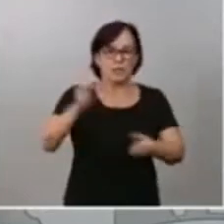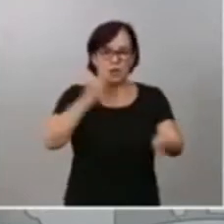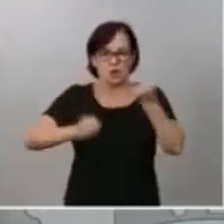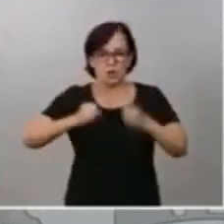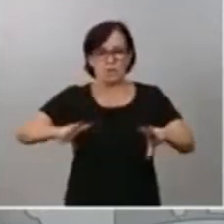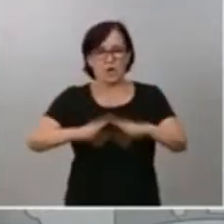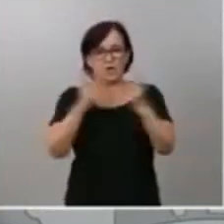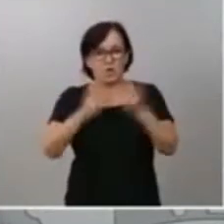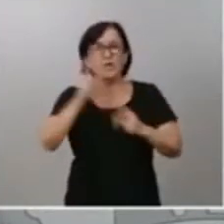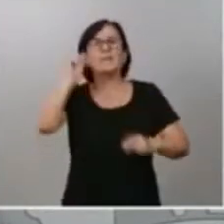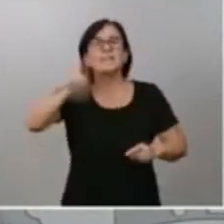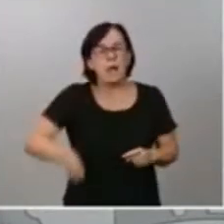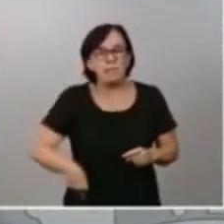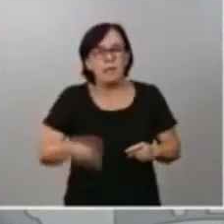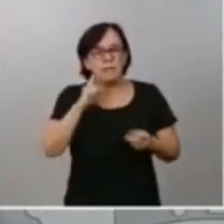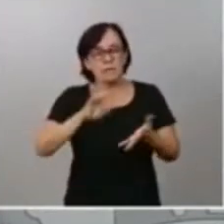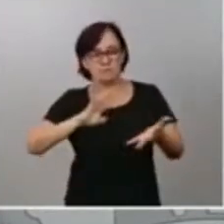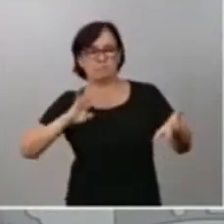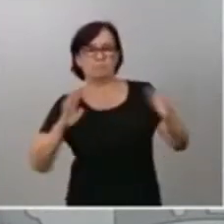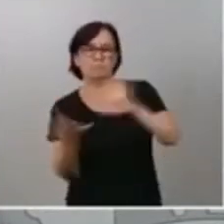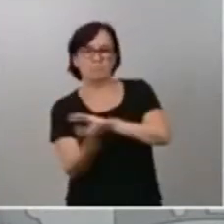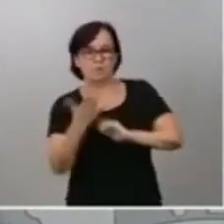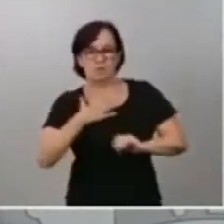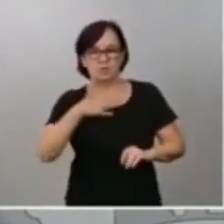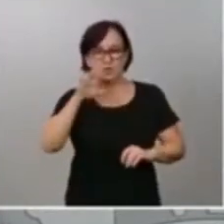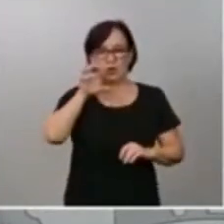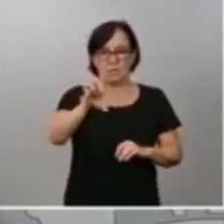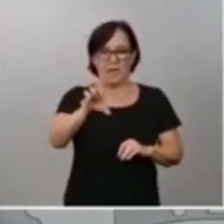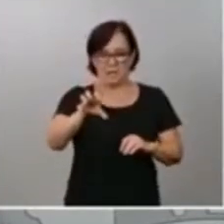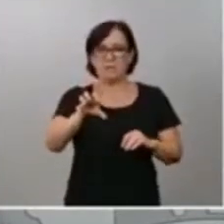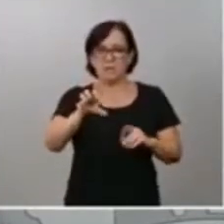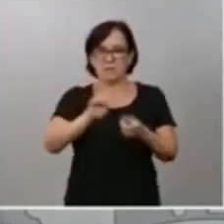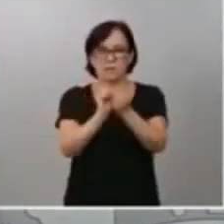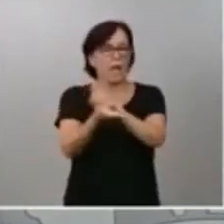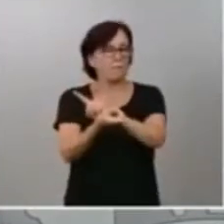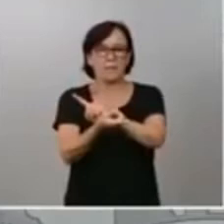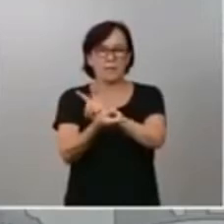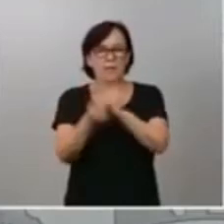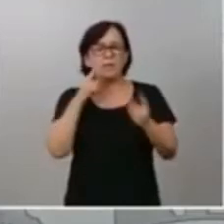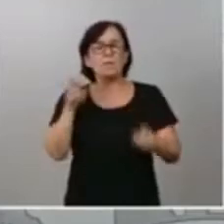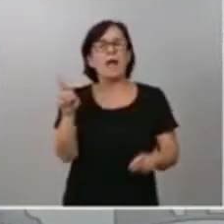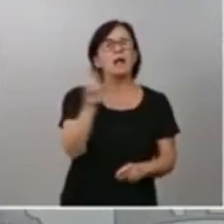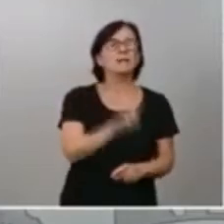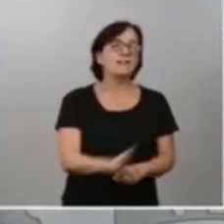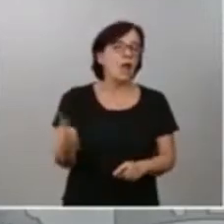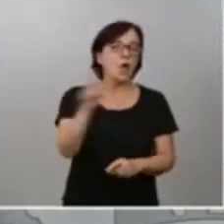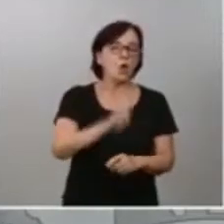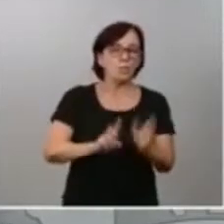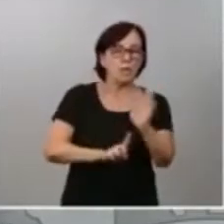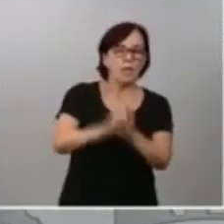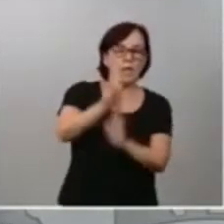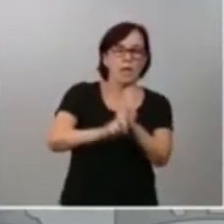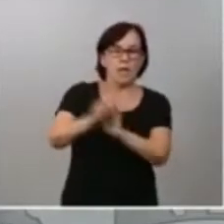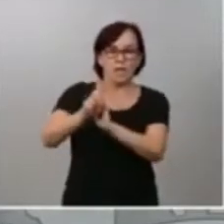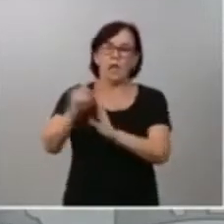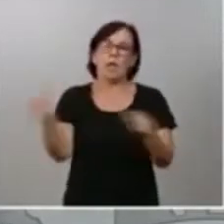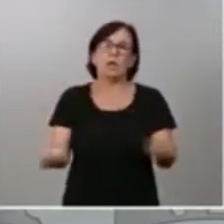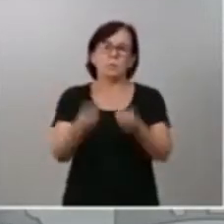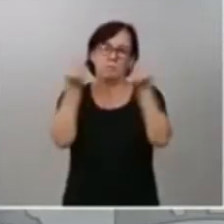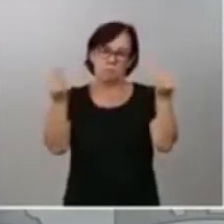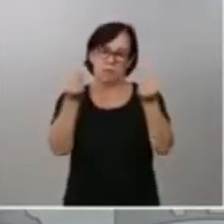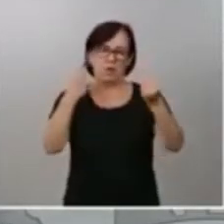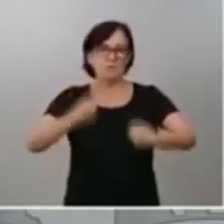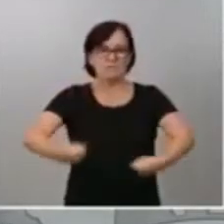también transformar nuestro país para hacerlo esa recuperación con mejores y mayores fortalezas